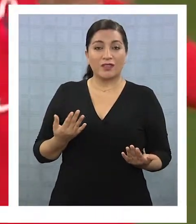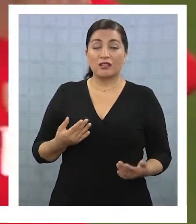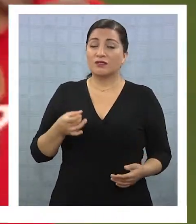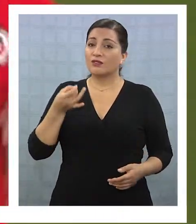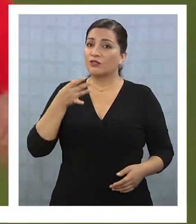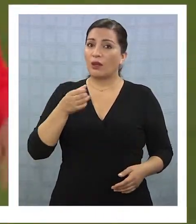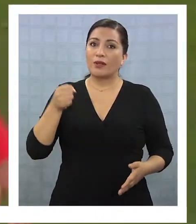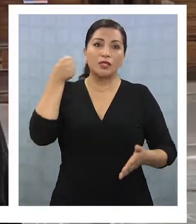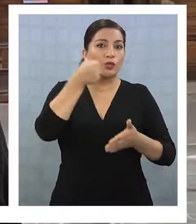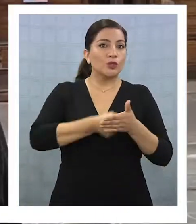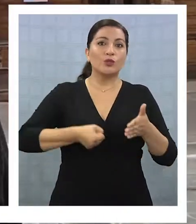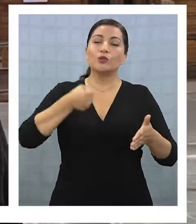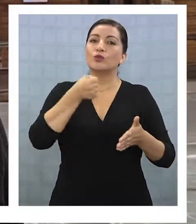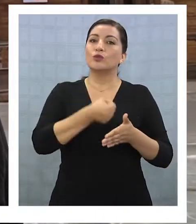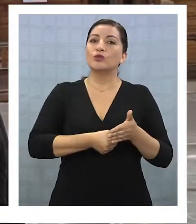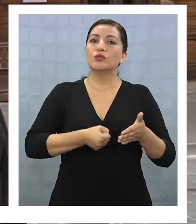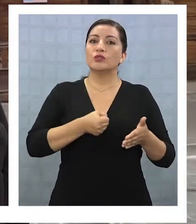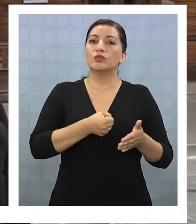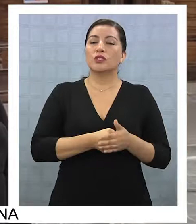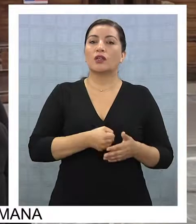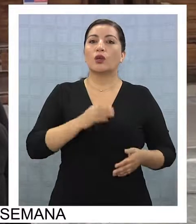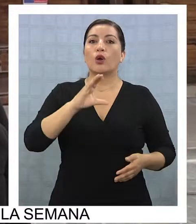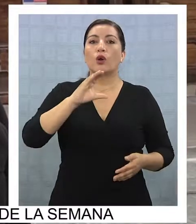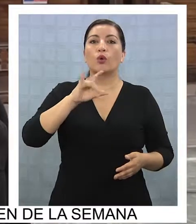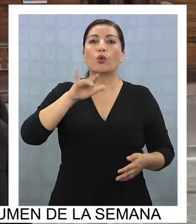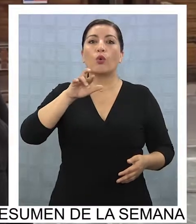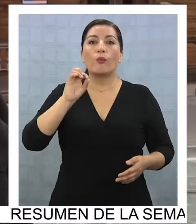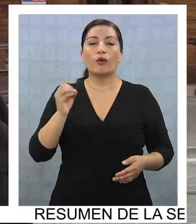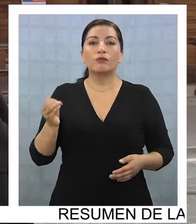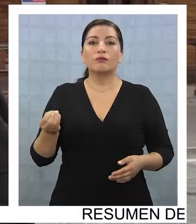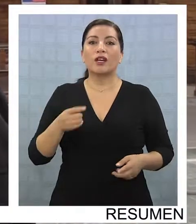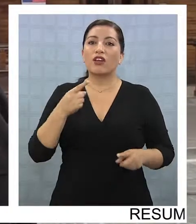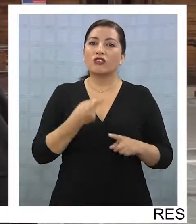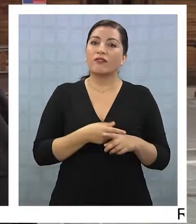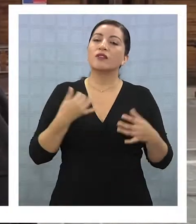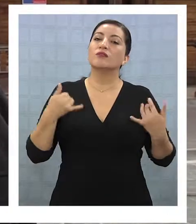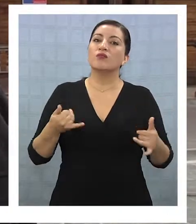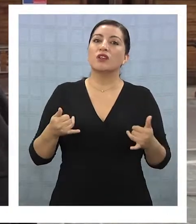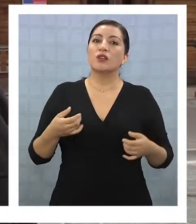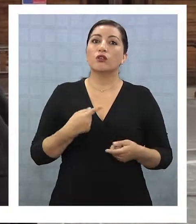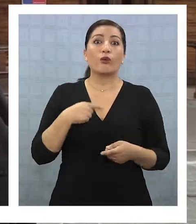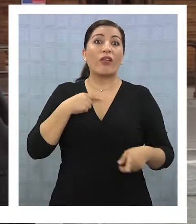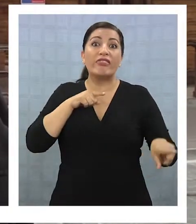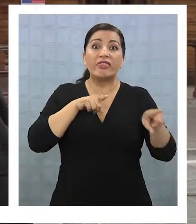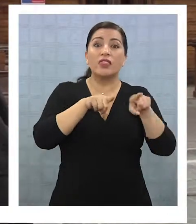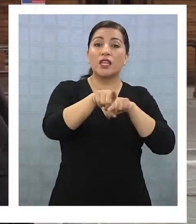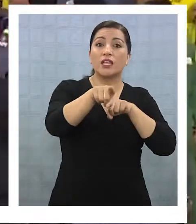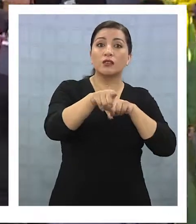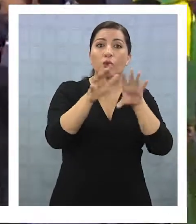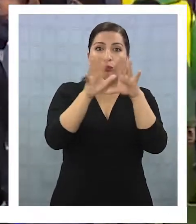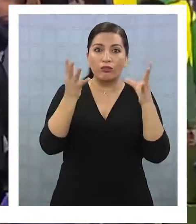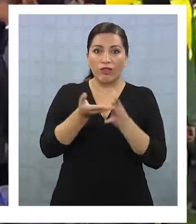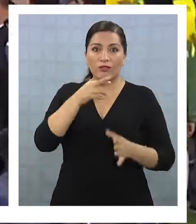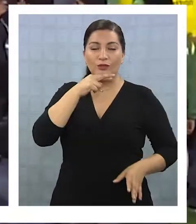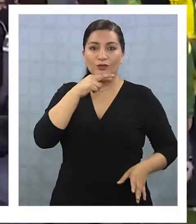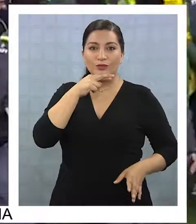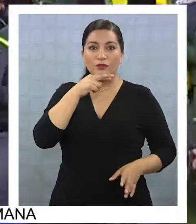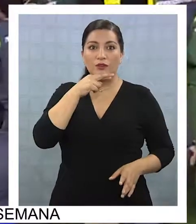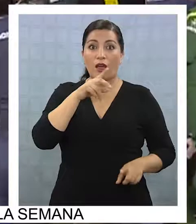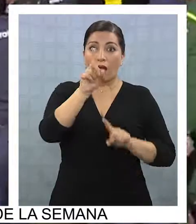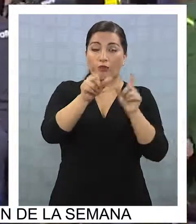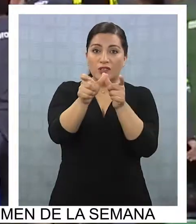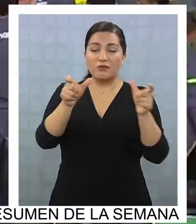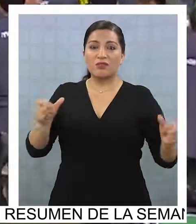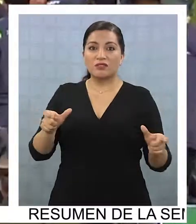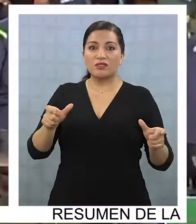simplemente luchar por un cupo para el repechaje, ya no vamos de manera directa al Mundial. Para muchos,